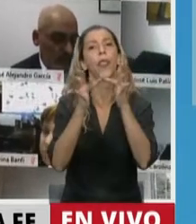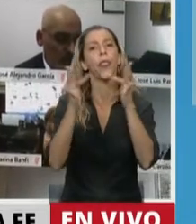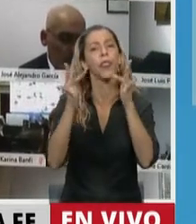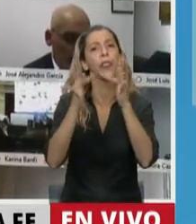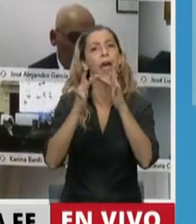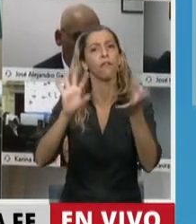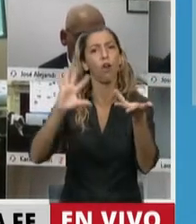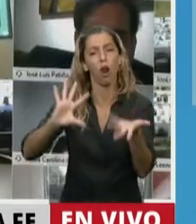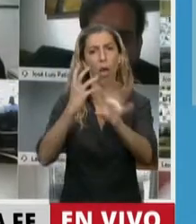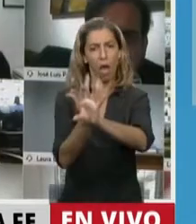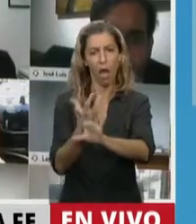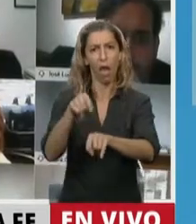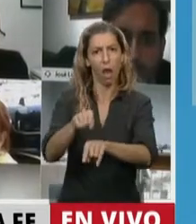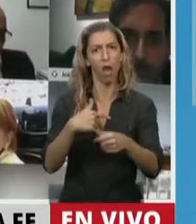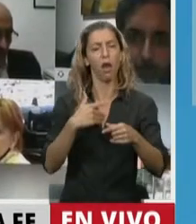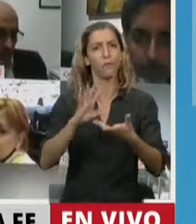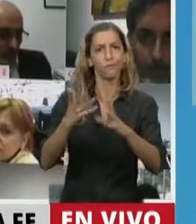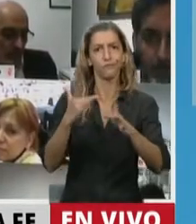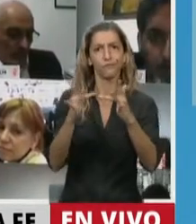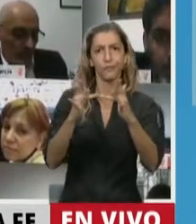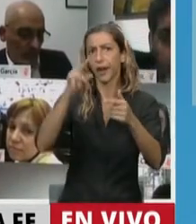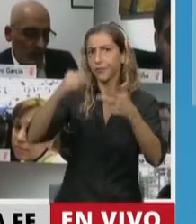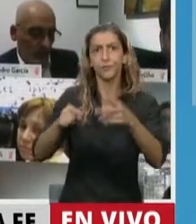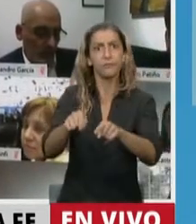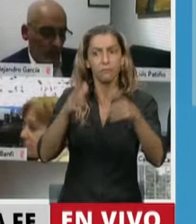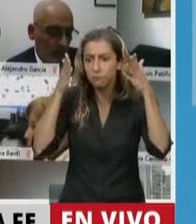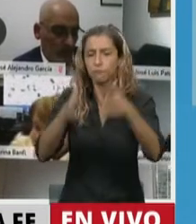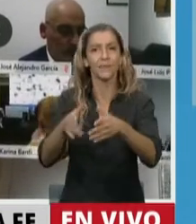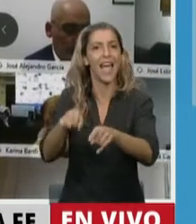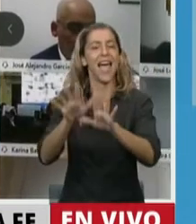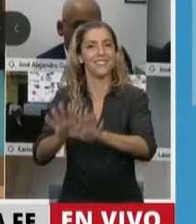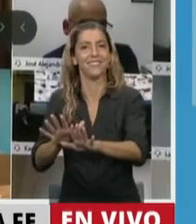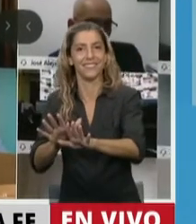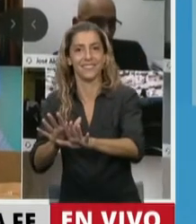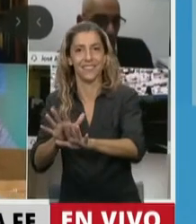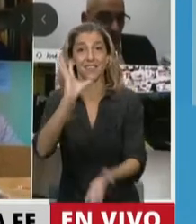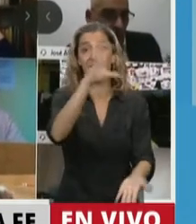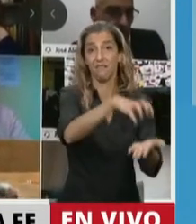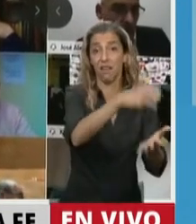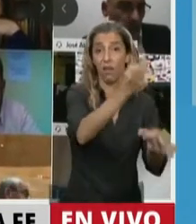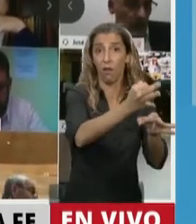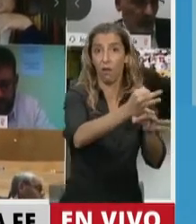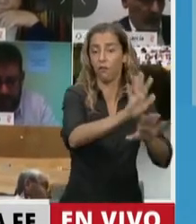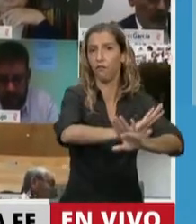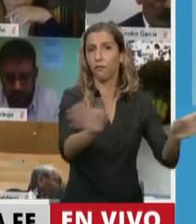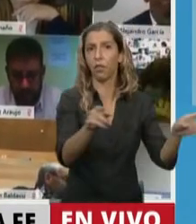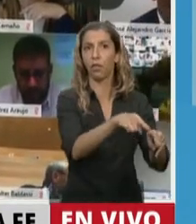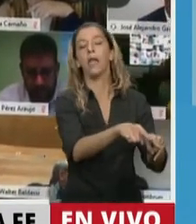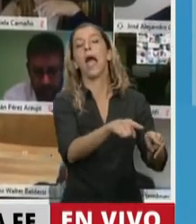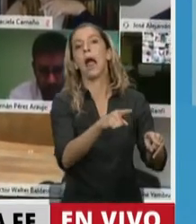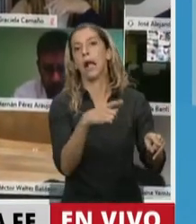de la educación, la pedagogía en las escuelas, en el recinto de las escuelas,